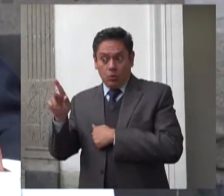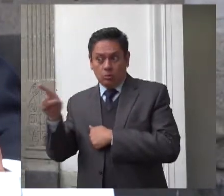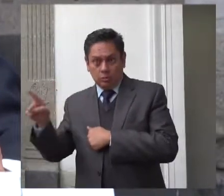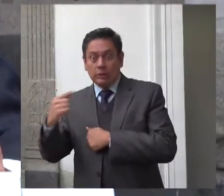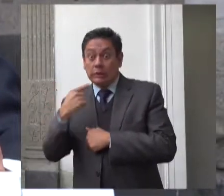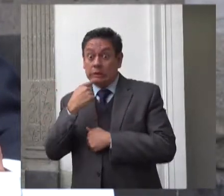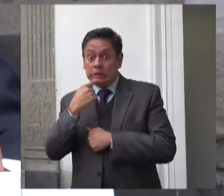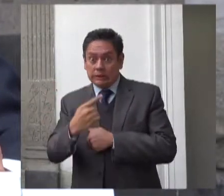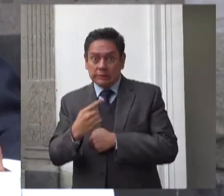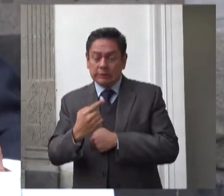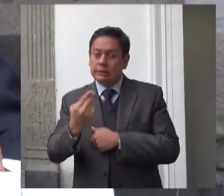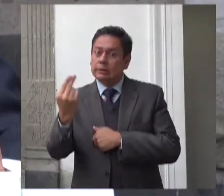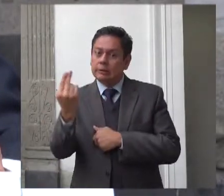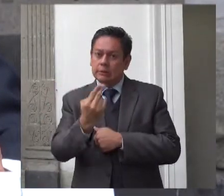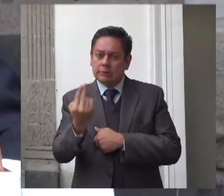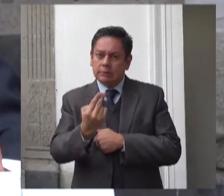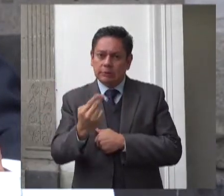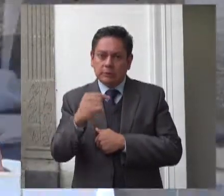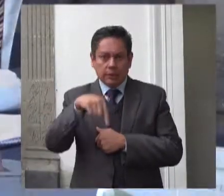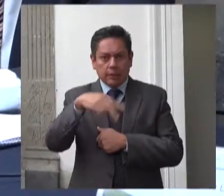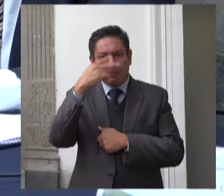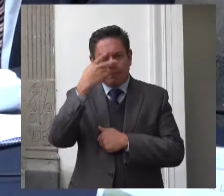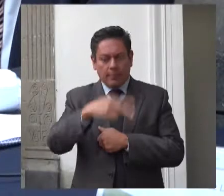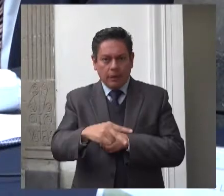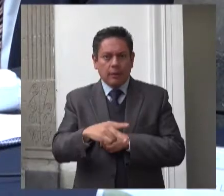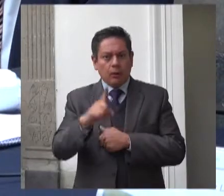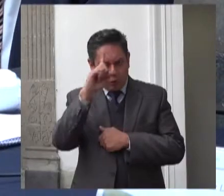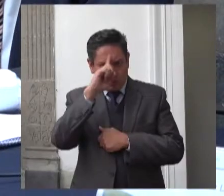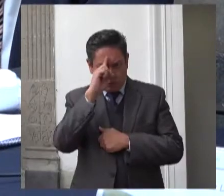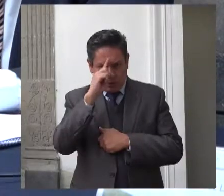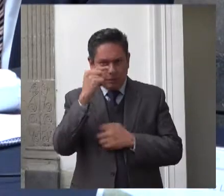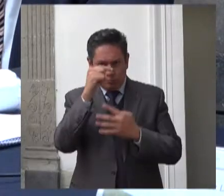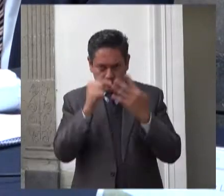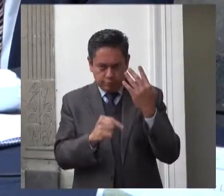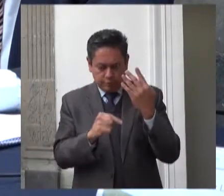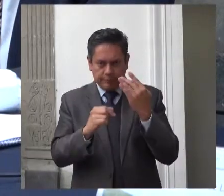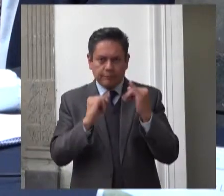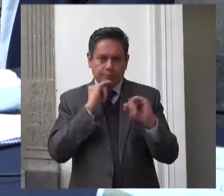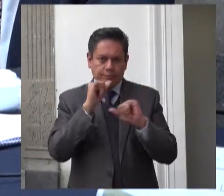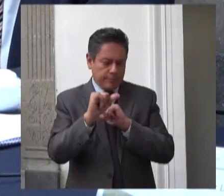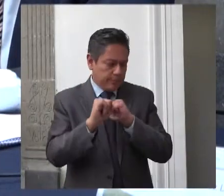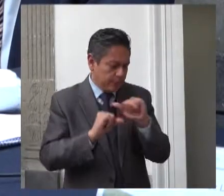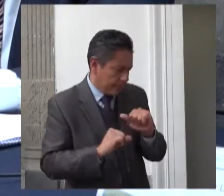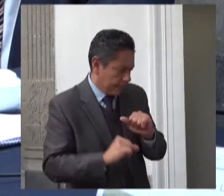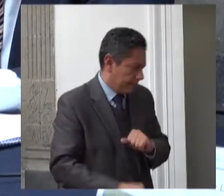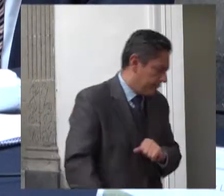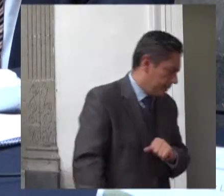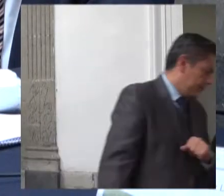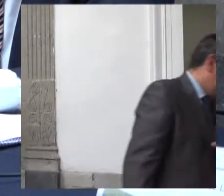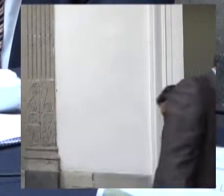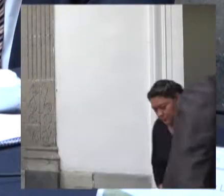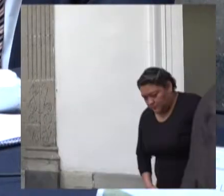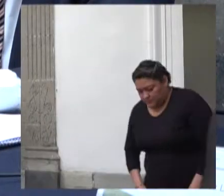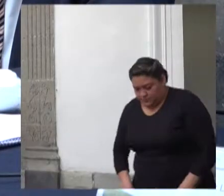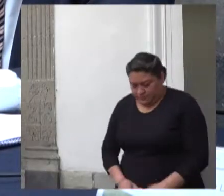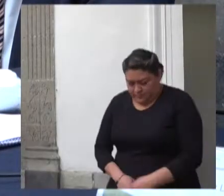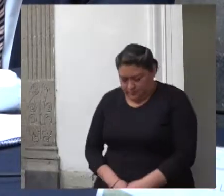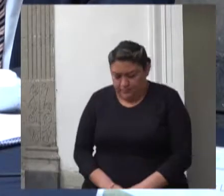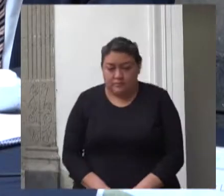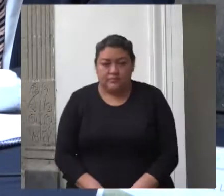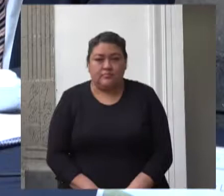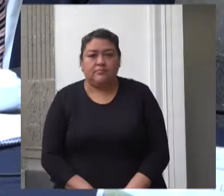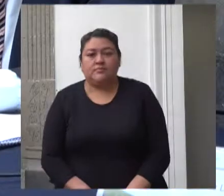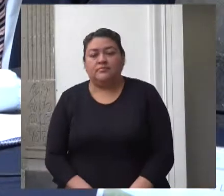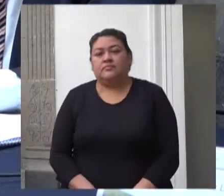niño recomendó a nuestro país entre otros aspectos intensificar los esfuerzos para fomentar el